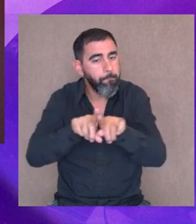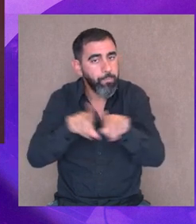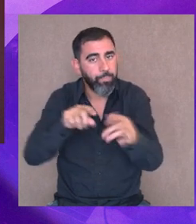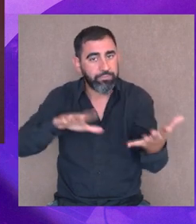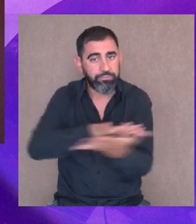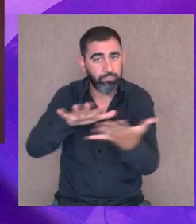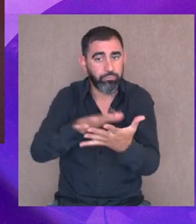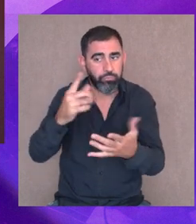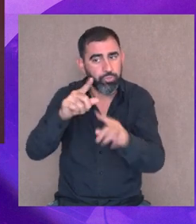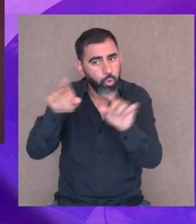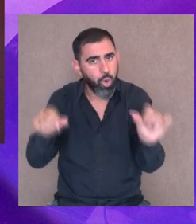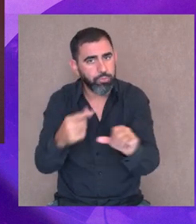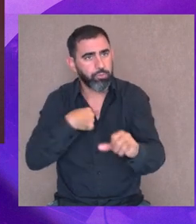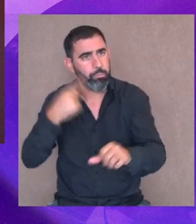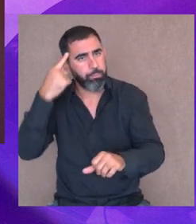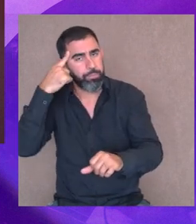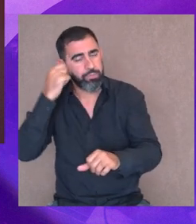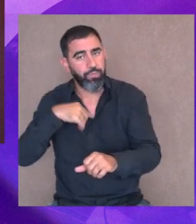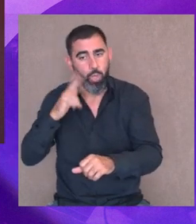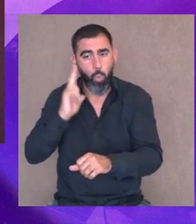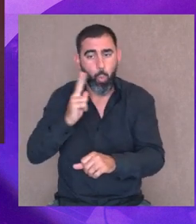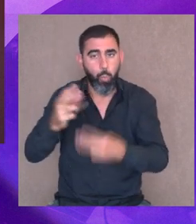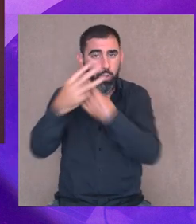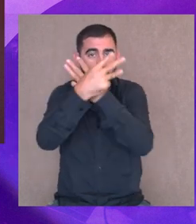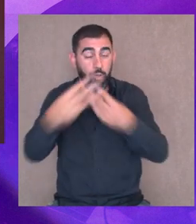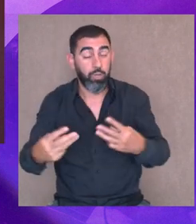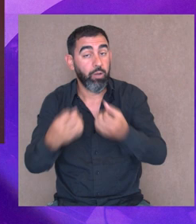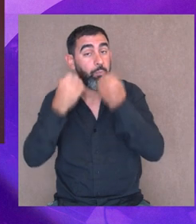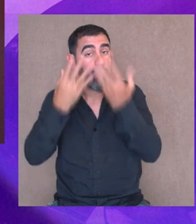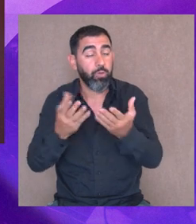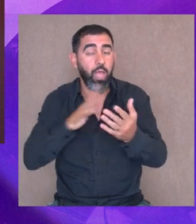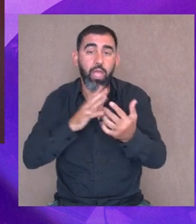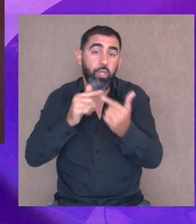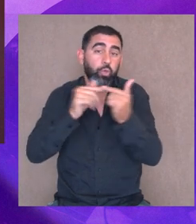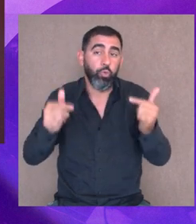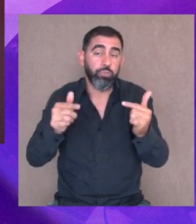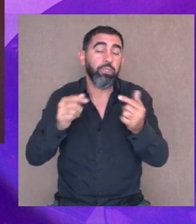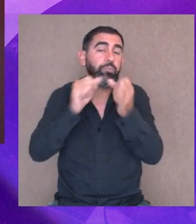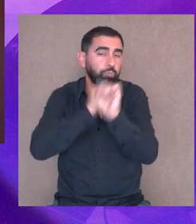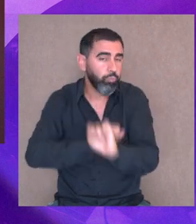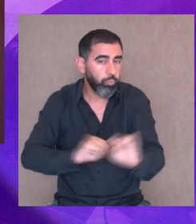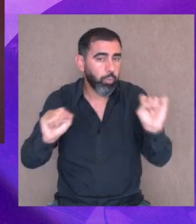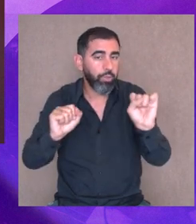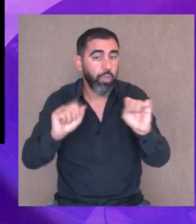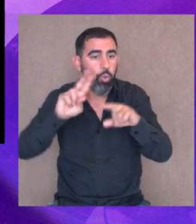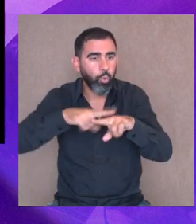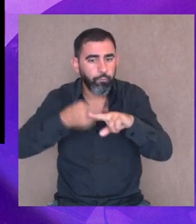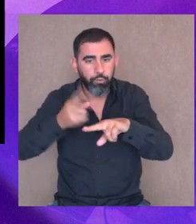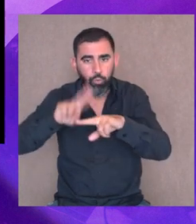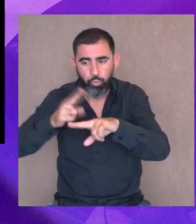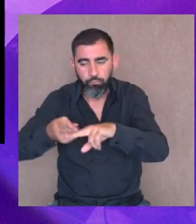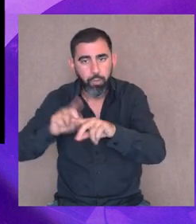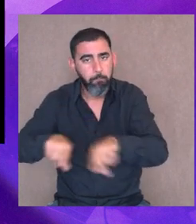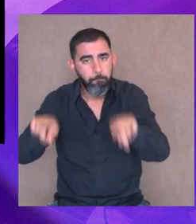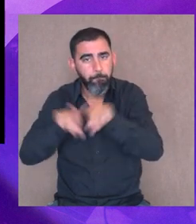nos hace reflexionar sobre la condición humana, sobre que hay hay cosas que se pueden, que se